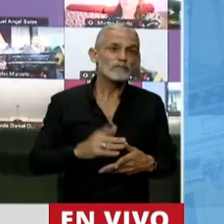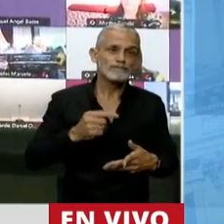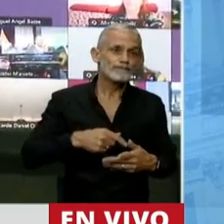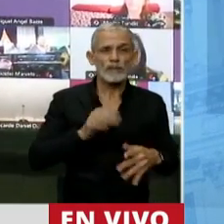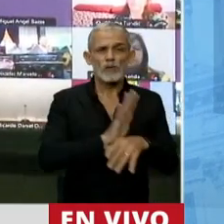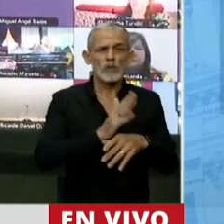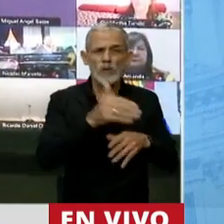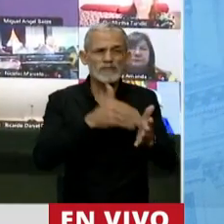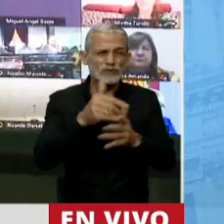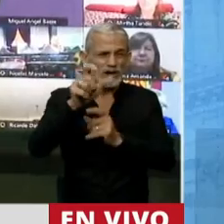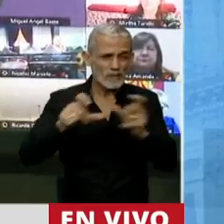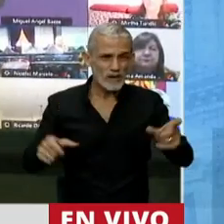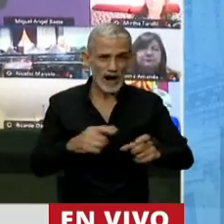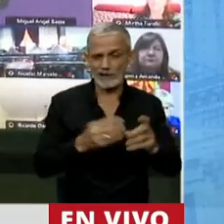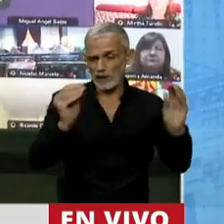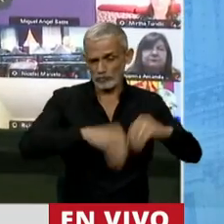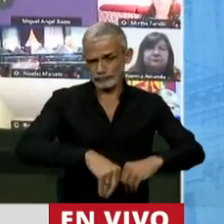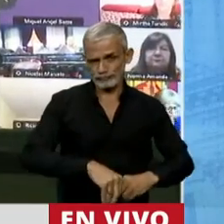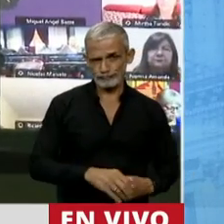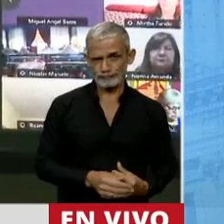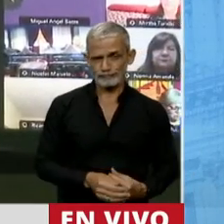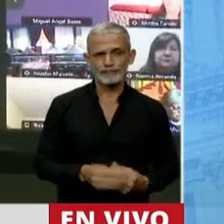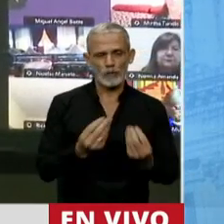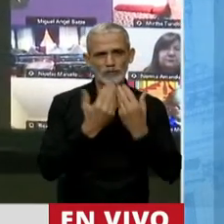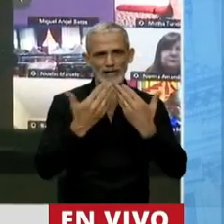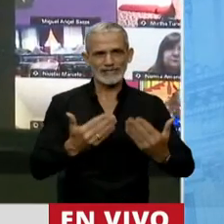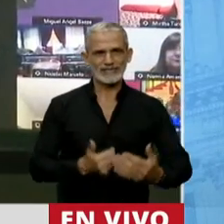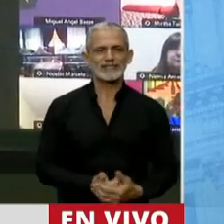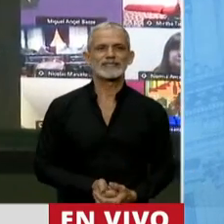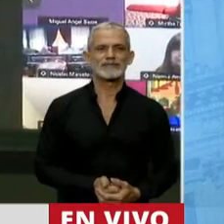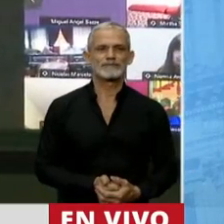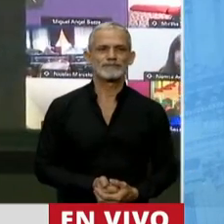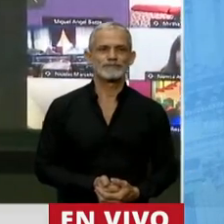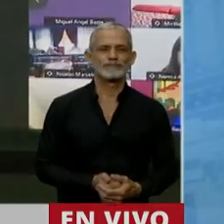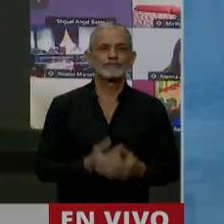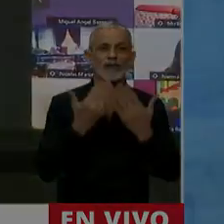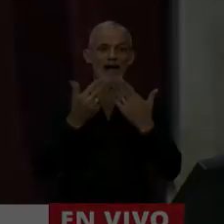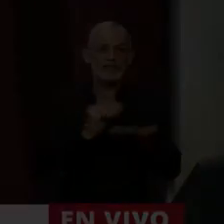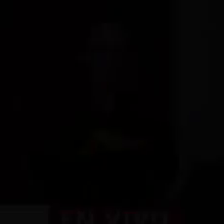condenando a millones de argentinos a la quiebra. Muchas gracias. Gracias, diputada.